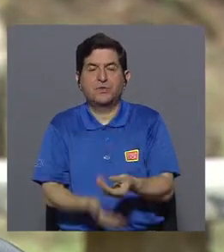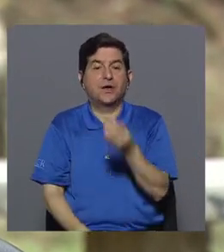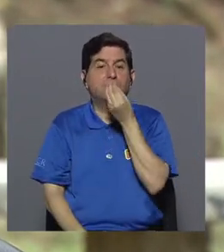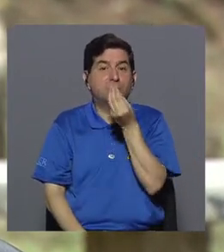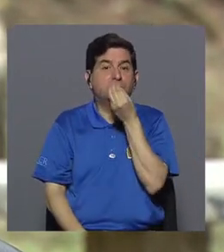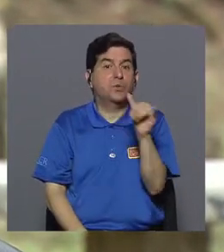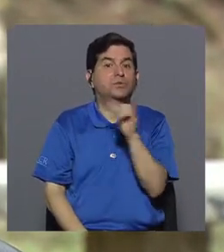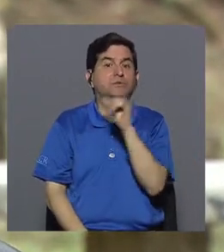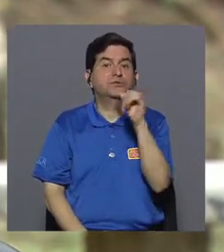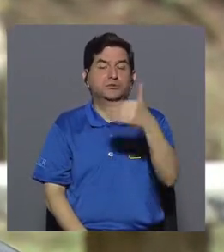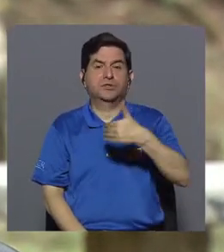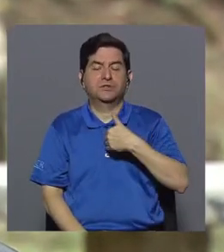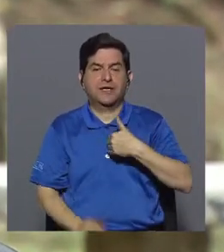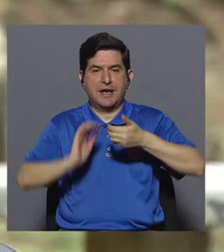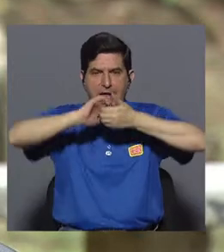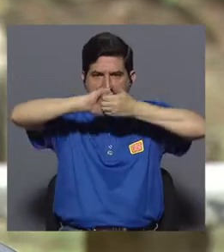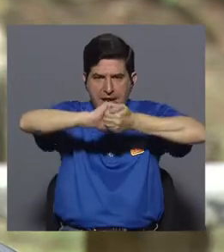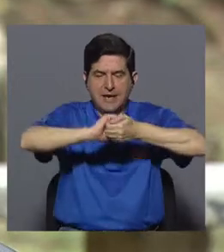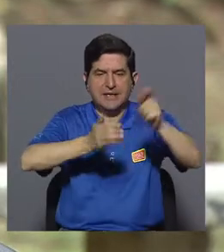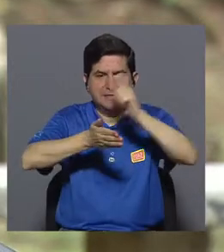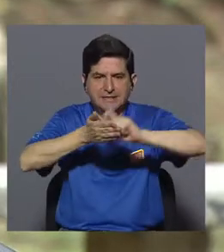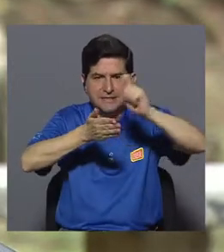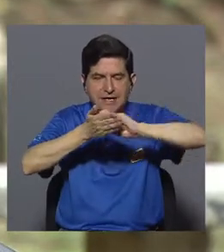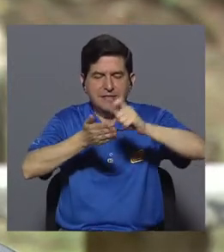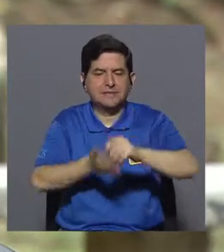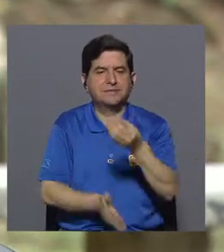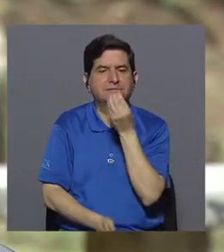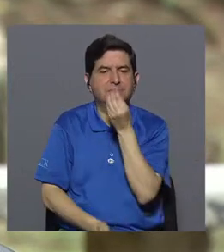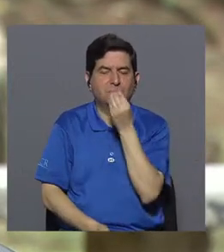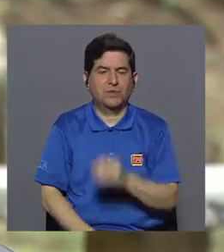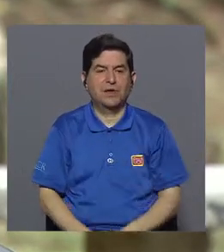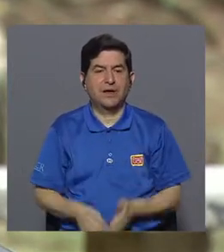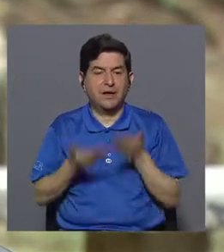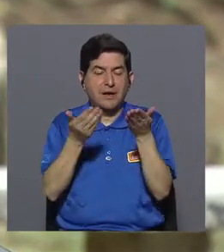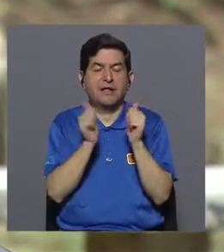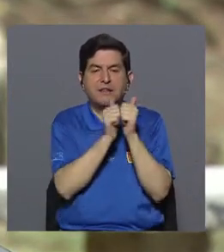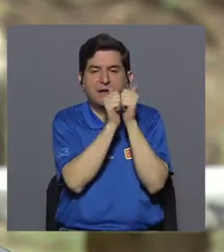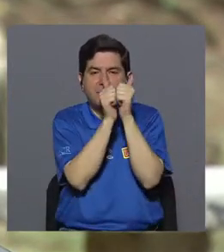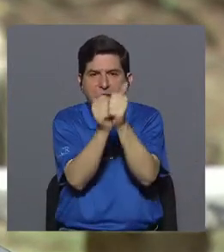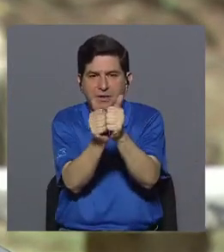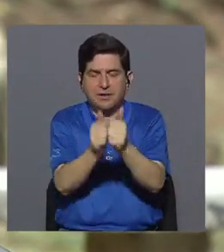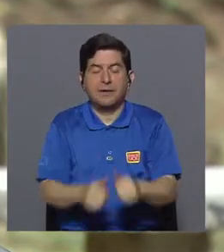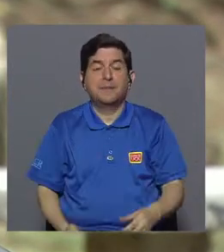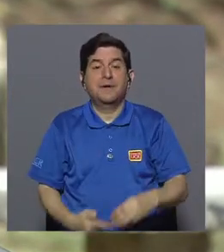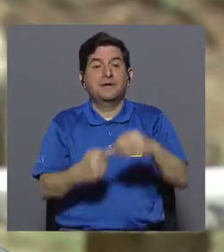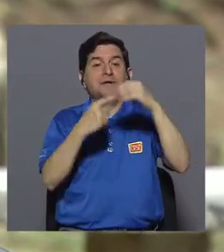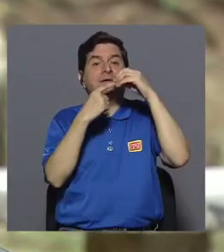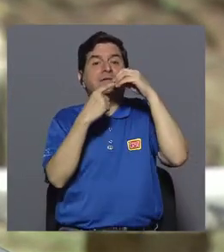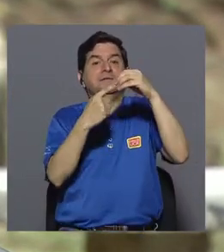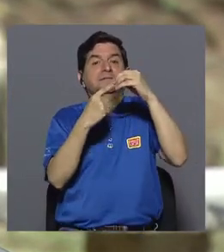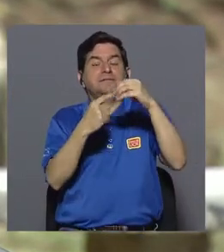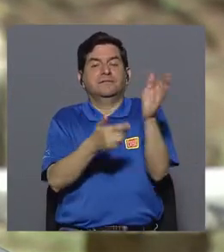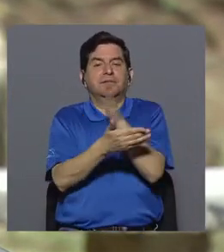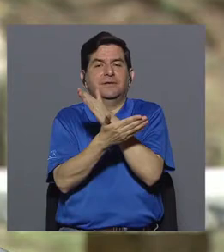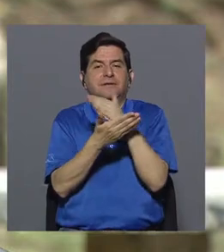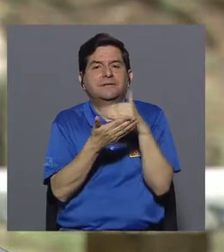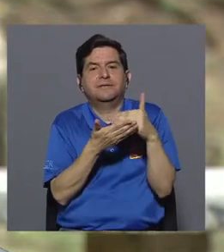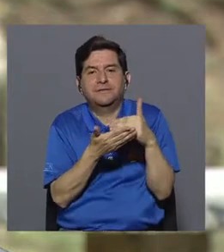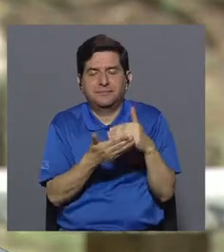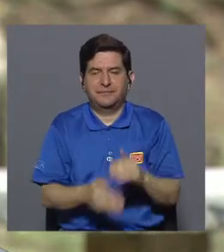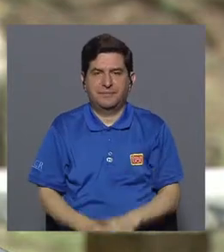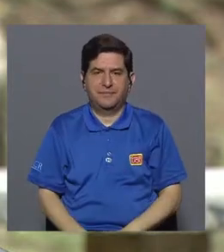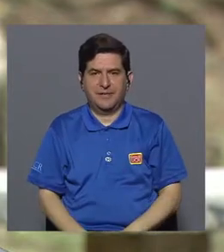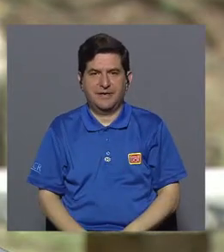contamos con alianzas con la escuela de nutrición para brindarles ese acompañamiento a ellos, principalmente en la parte de que